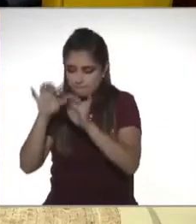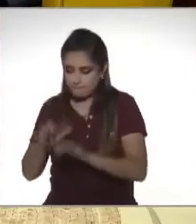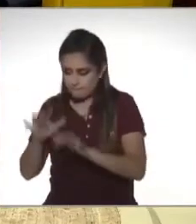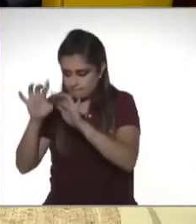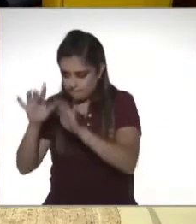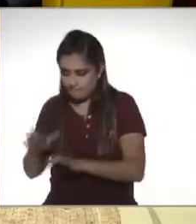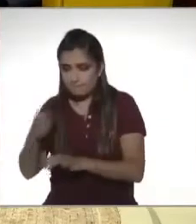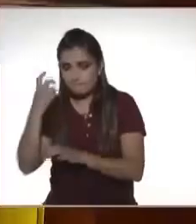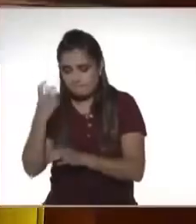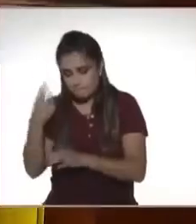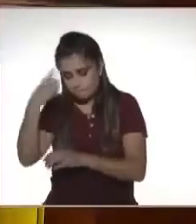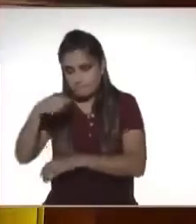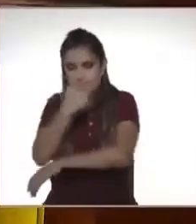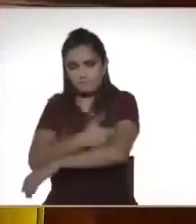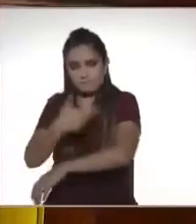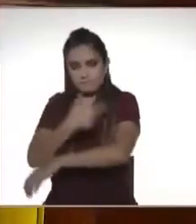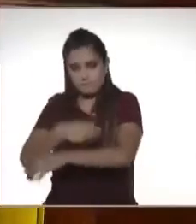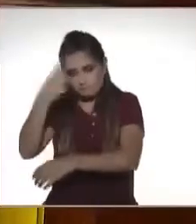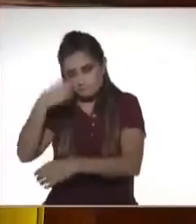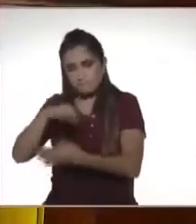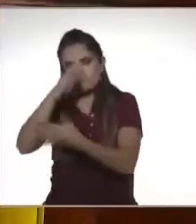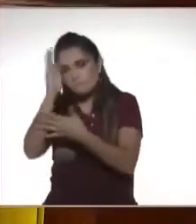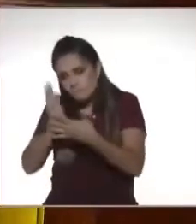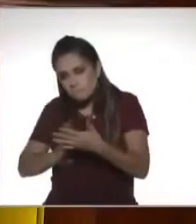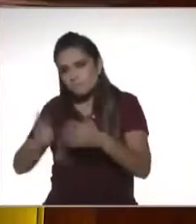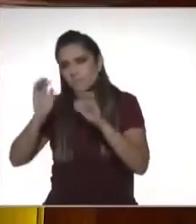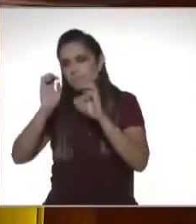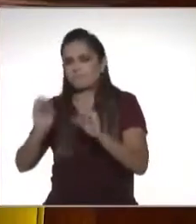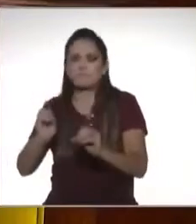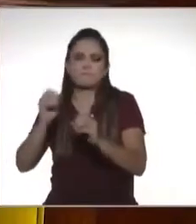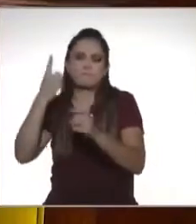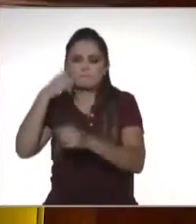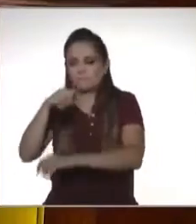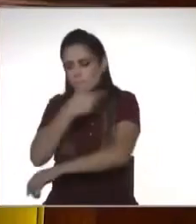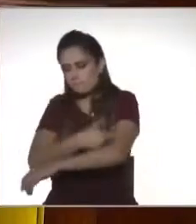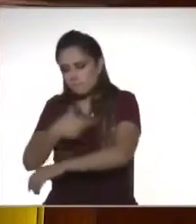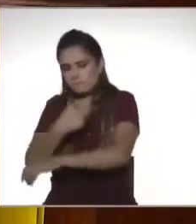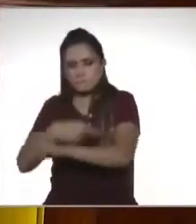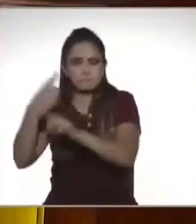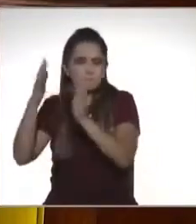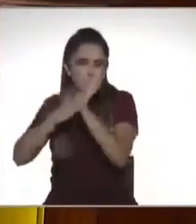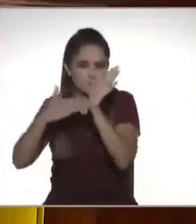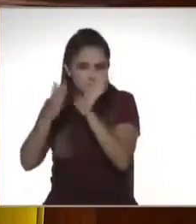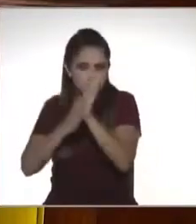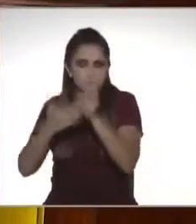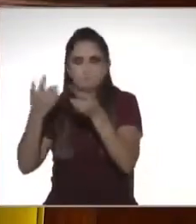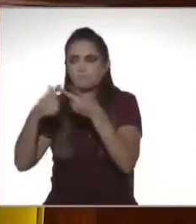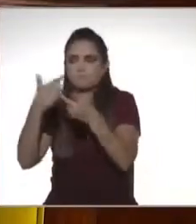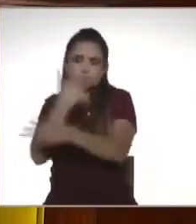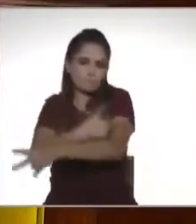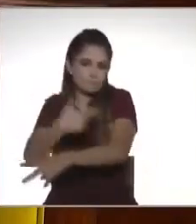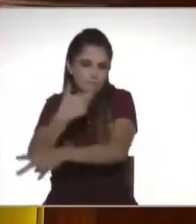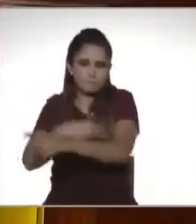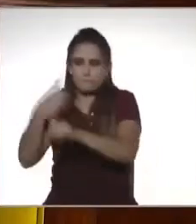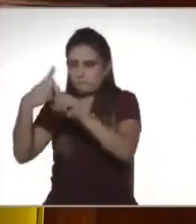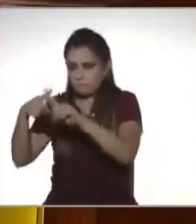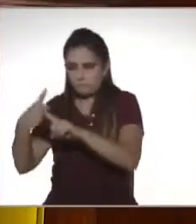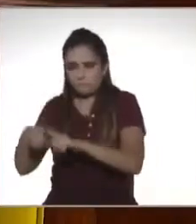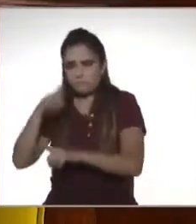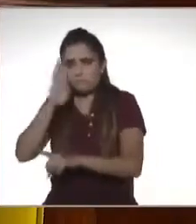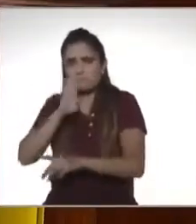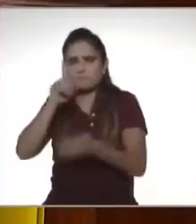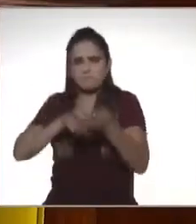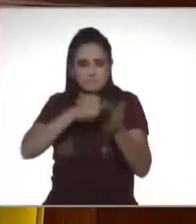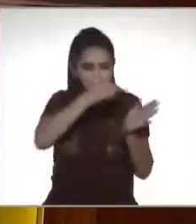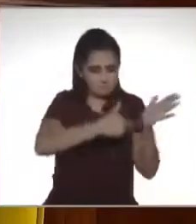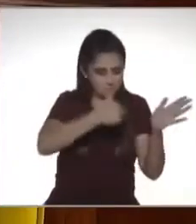segundo medio de acceso a la plataforma del SAT, pero que además te permite validar documentos, validar trámites, como si firmáramos